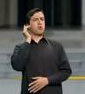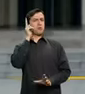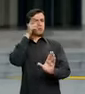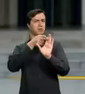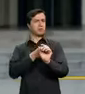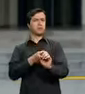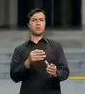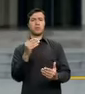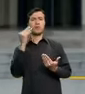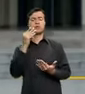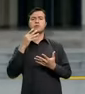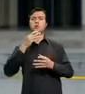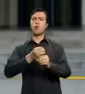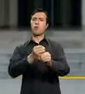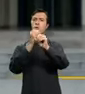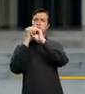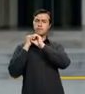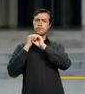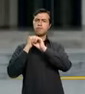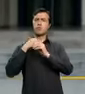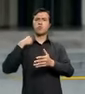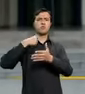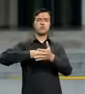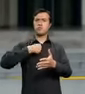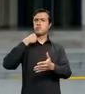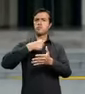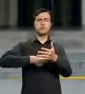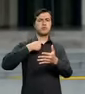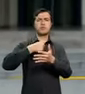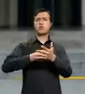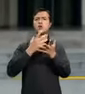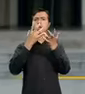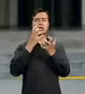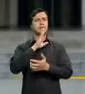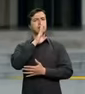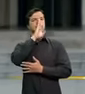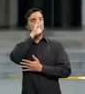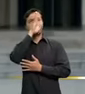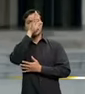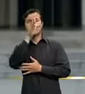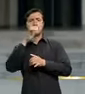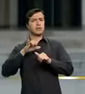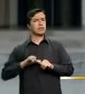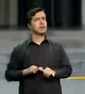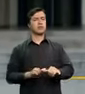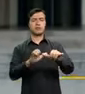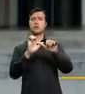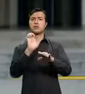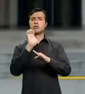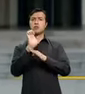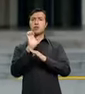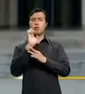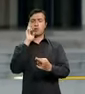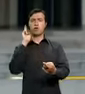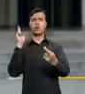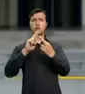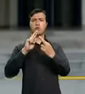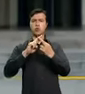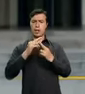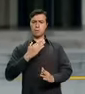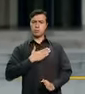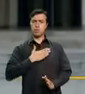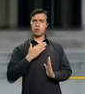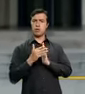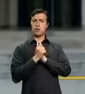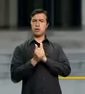participación política nos obliga a enfrentar inmensos desafíos en la búsqueda permanente de un Ecuador que